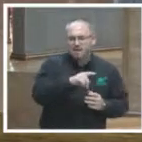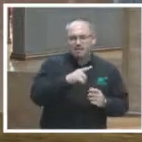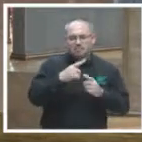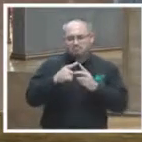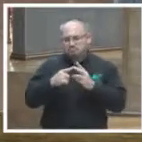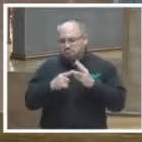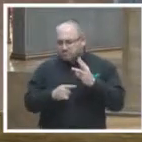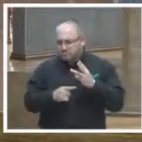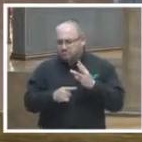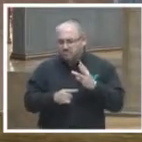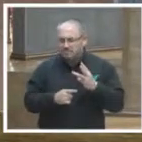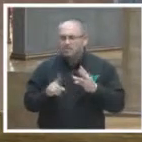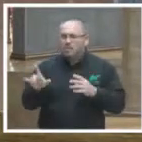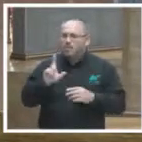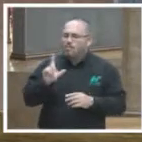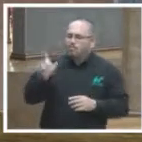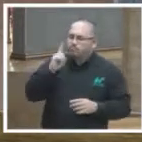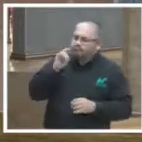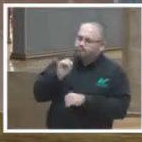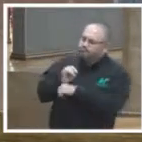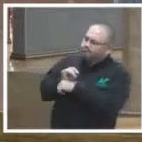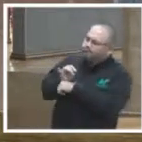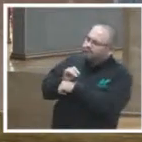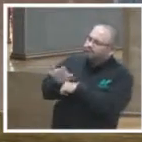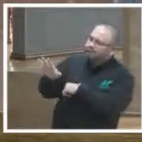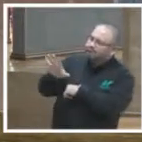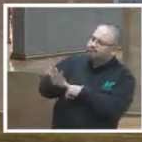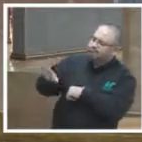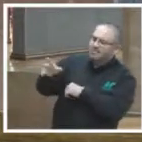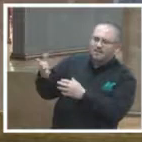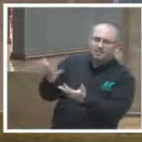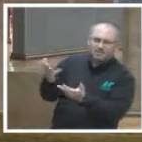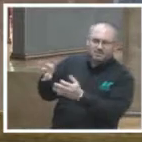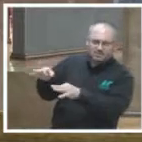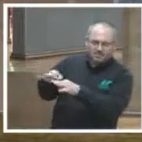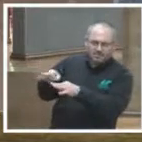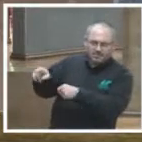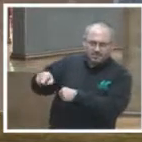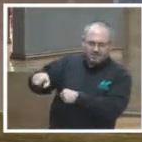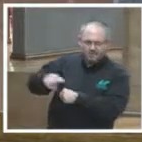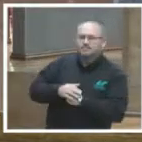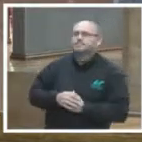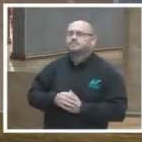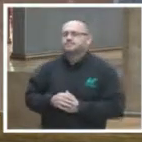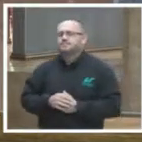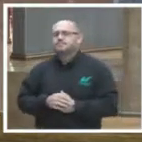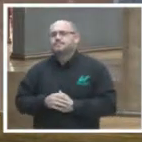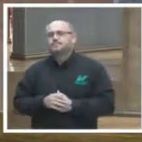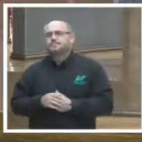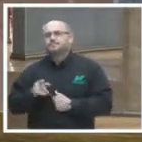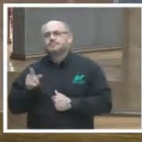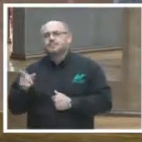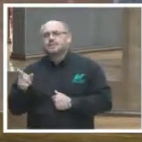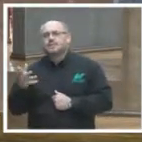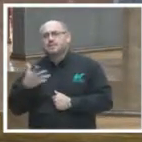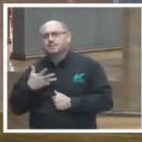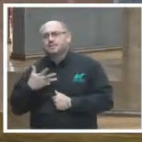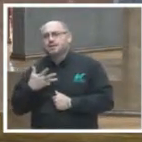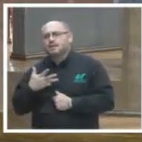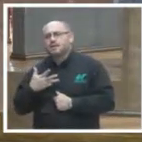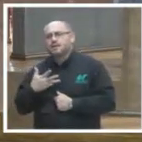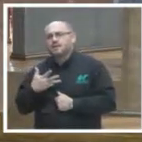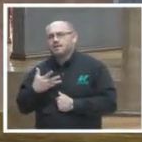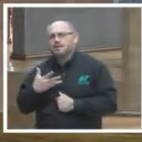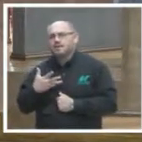en fin en sus análisis o en sus relaciones en los ámbitos jurisdiccionales tengan una